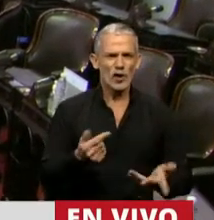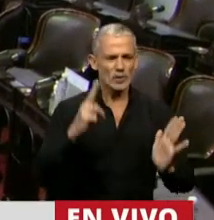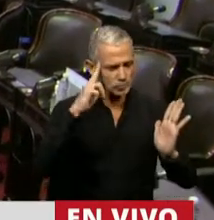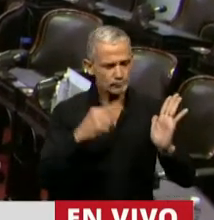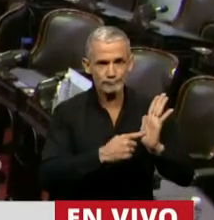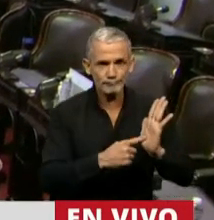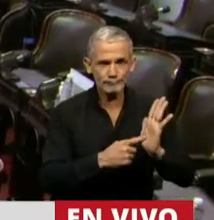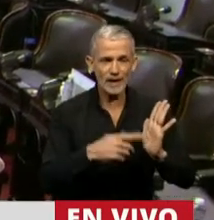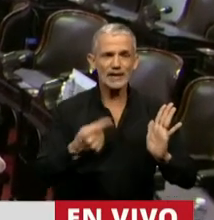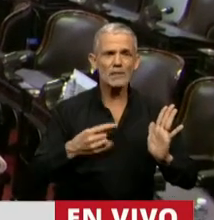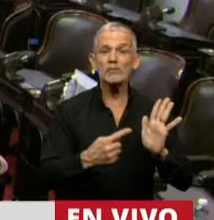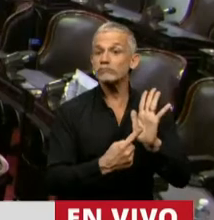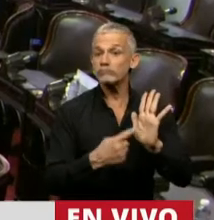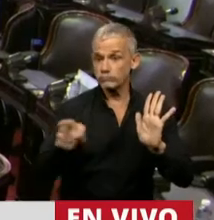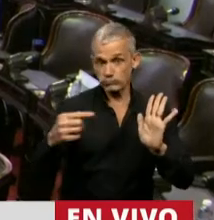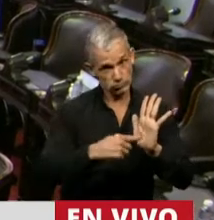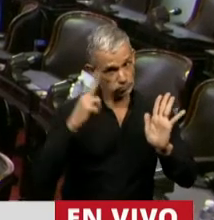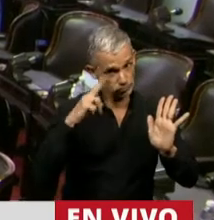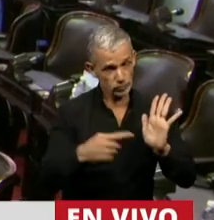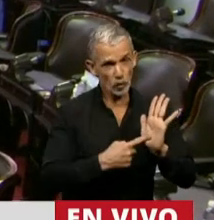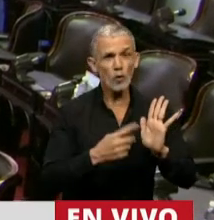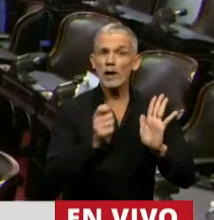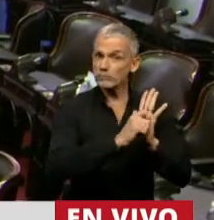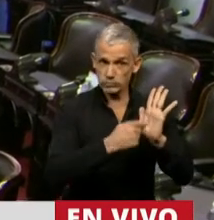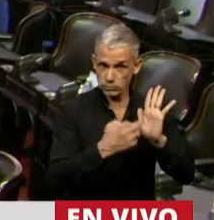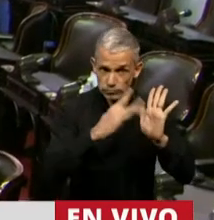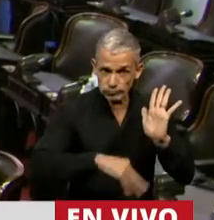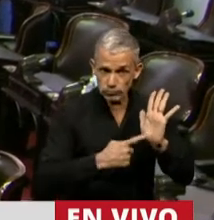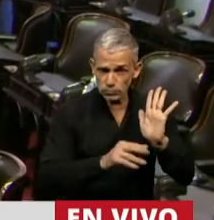pero también para hacer cumplir lo que está escrito.